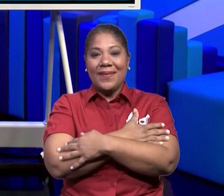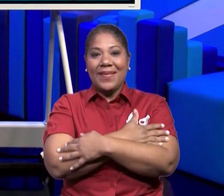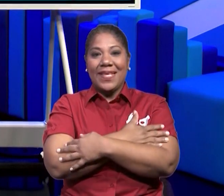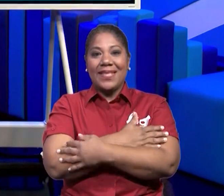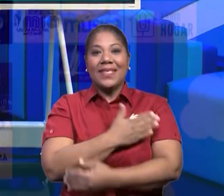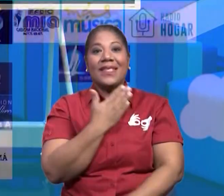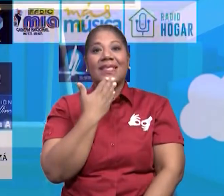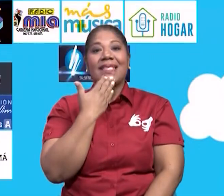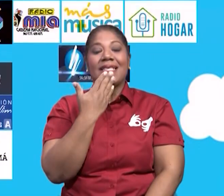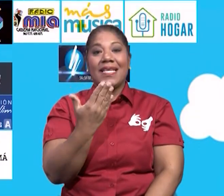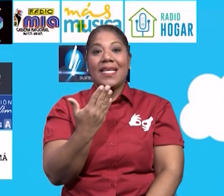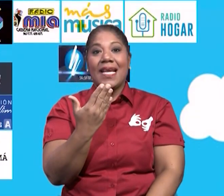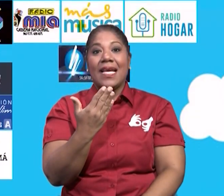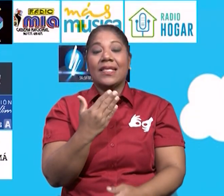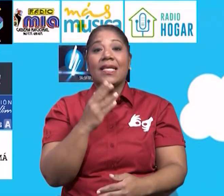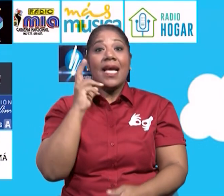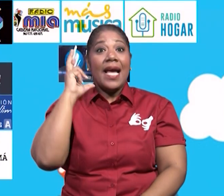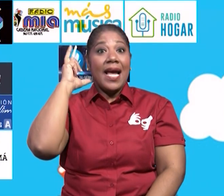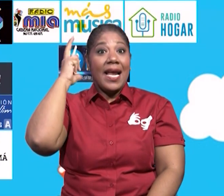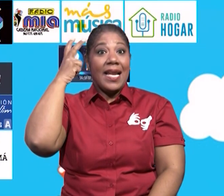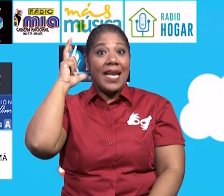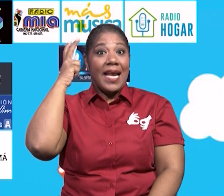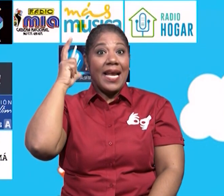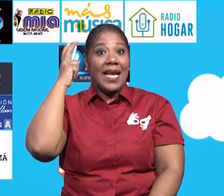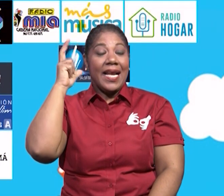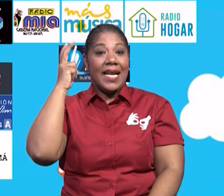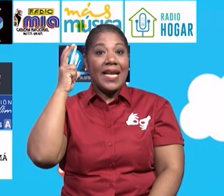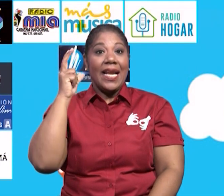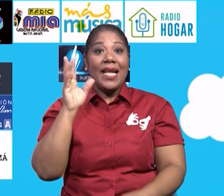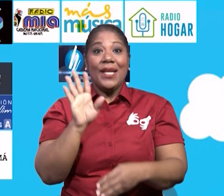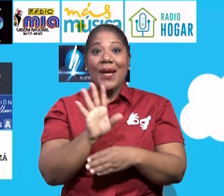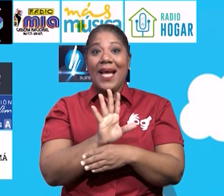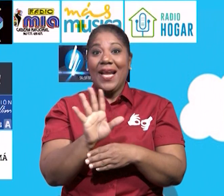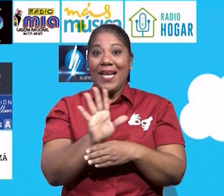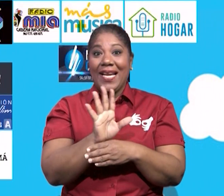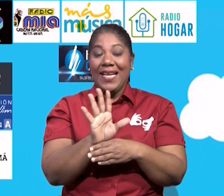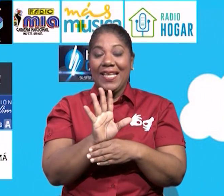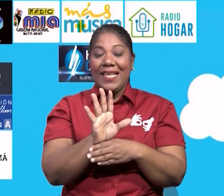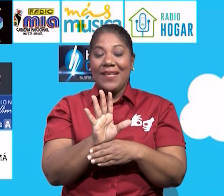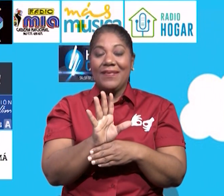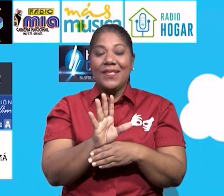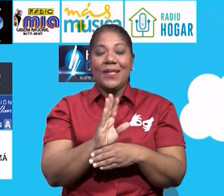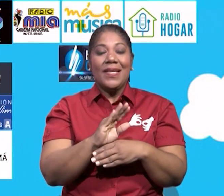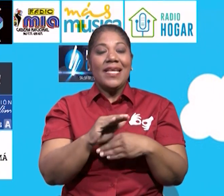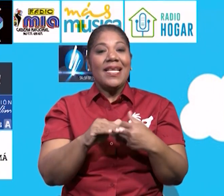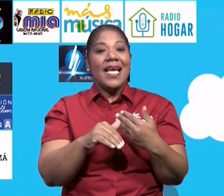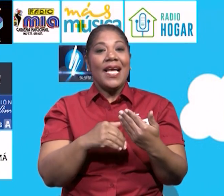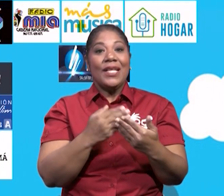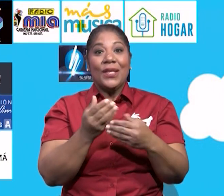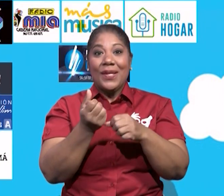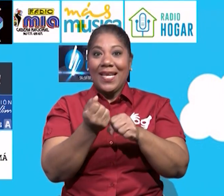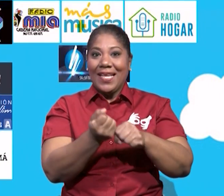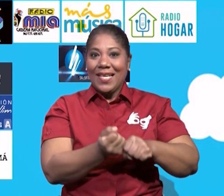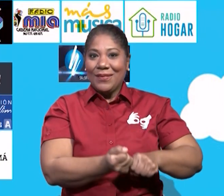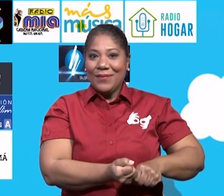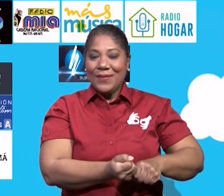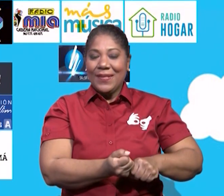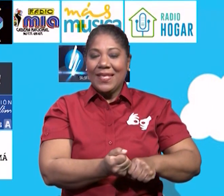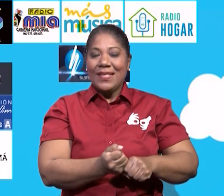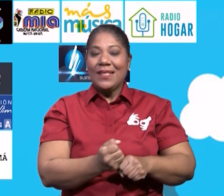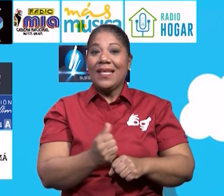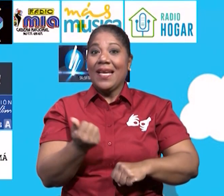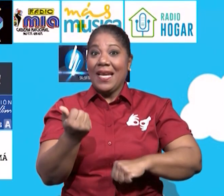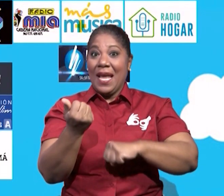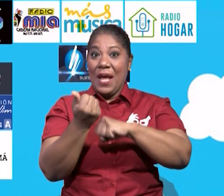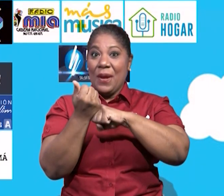dándole las gracias a las radio emisoras, a los canales televisivos y a cada una de las fundaciones que hacen